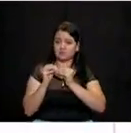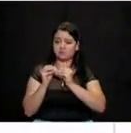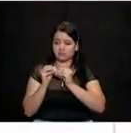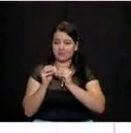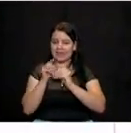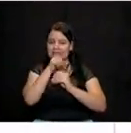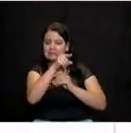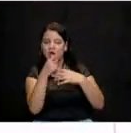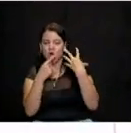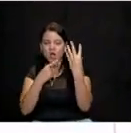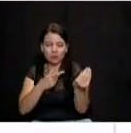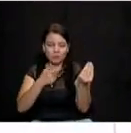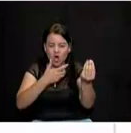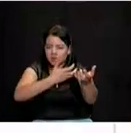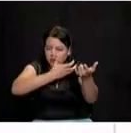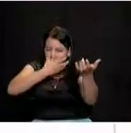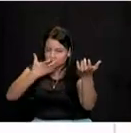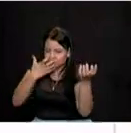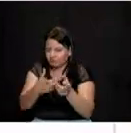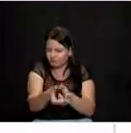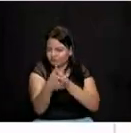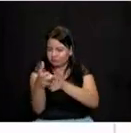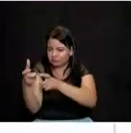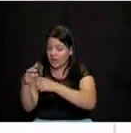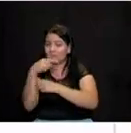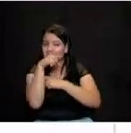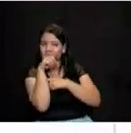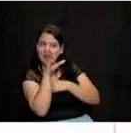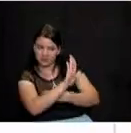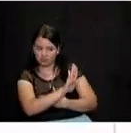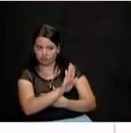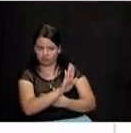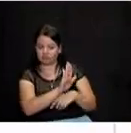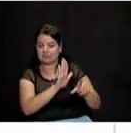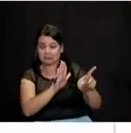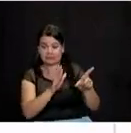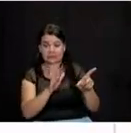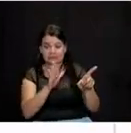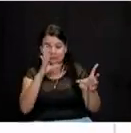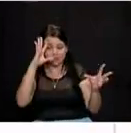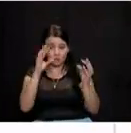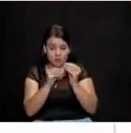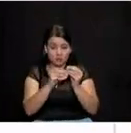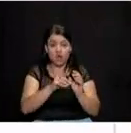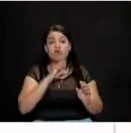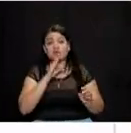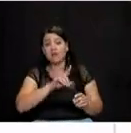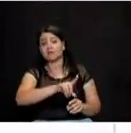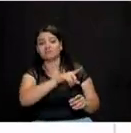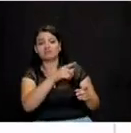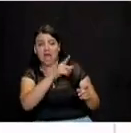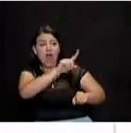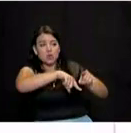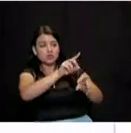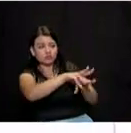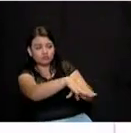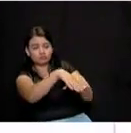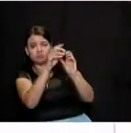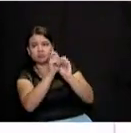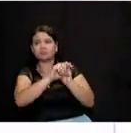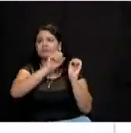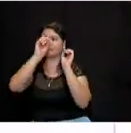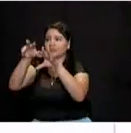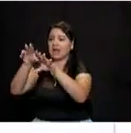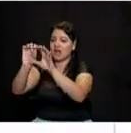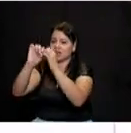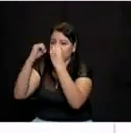guerrillera, es decir, la base de la guerrilla, no los mandos que están en el Congreso, sino lo que eran los militantes